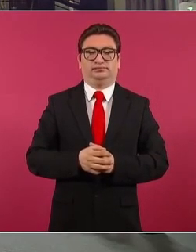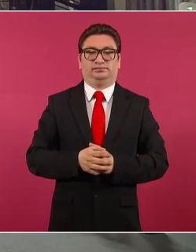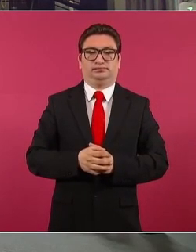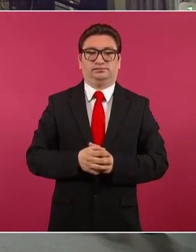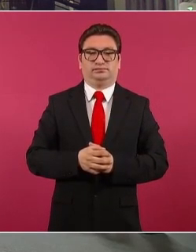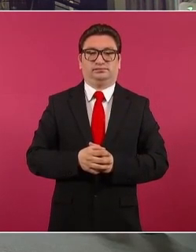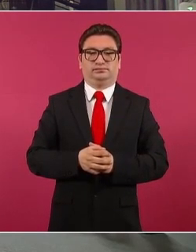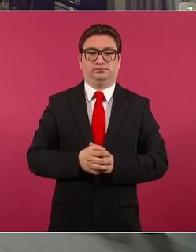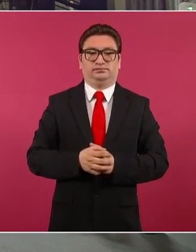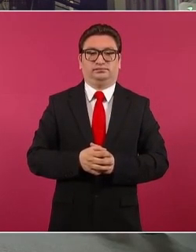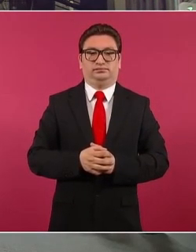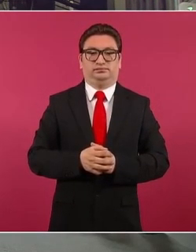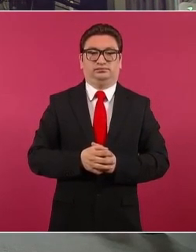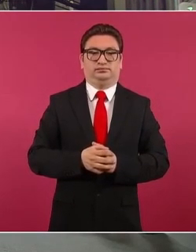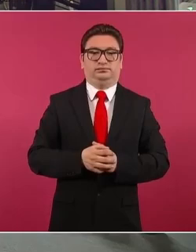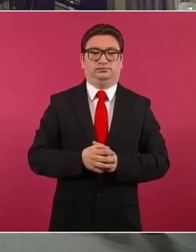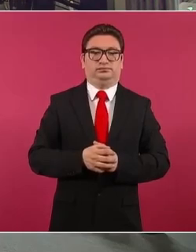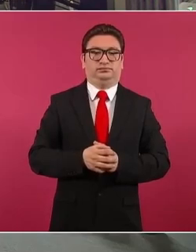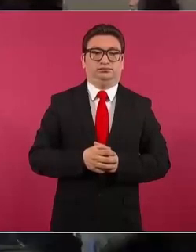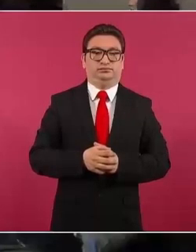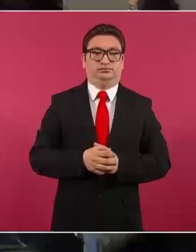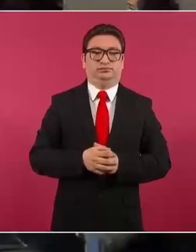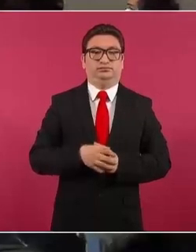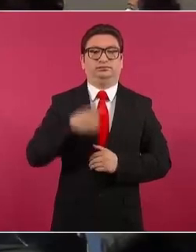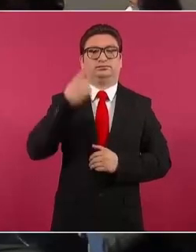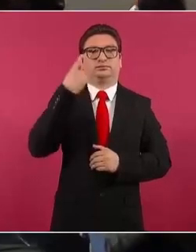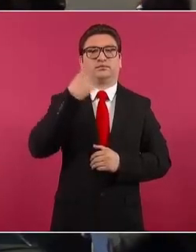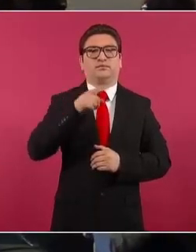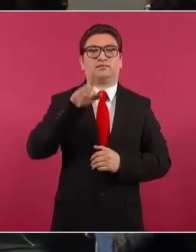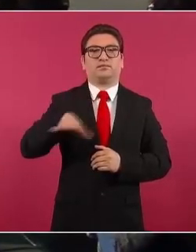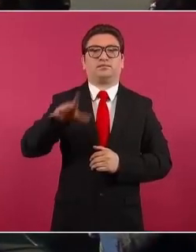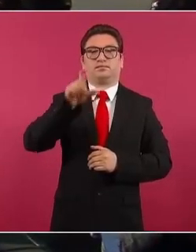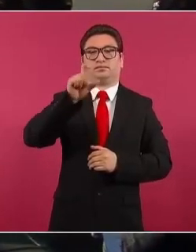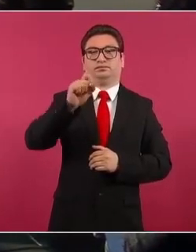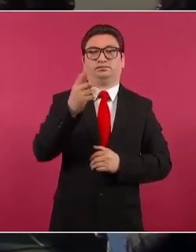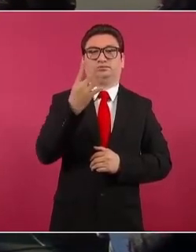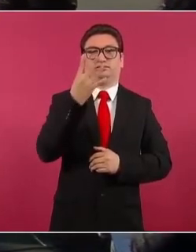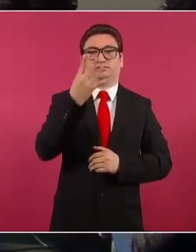Pero hay inmigrantes que han denunciado que ya Para 24 mil.